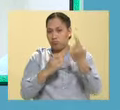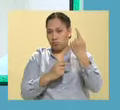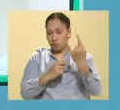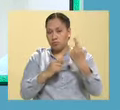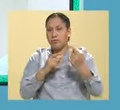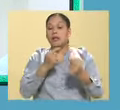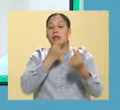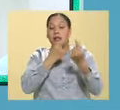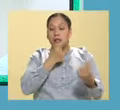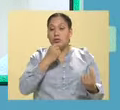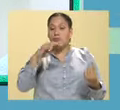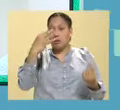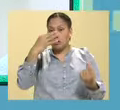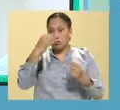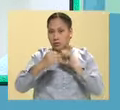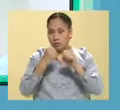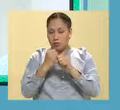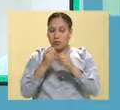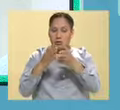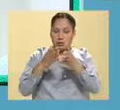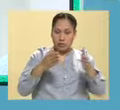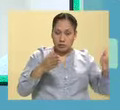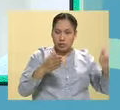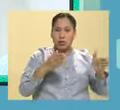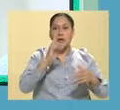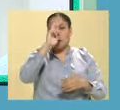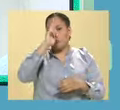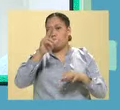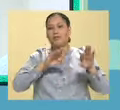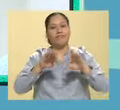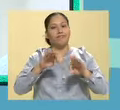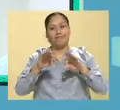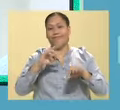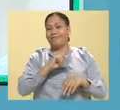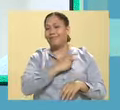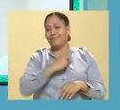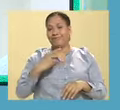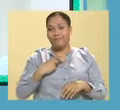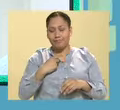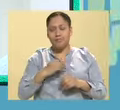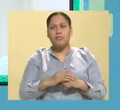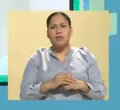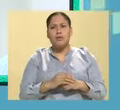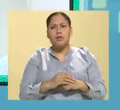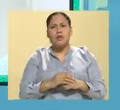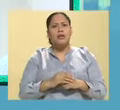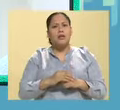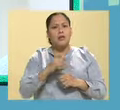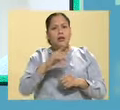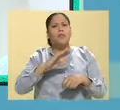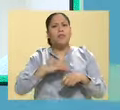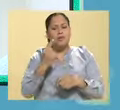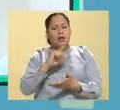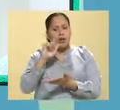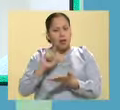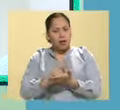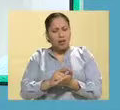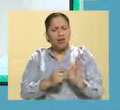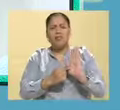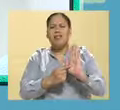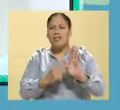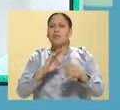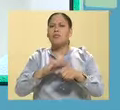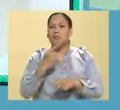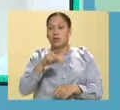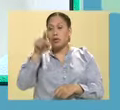Los menores de 14 años tienen prohibido trabajar. ¿Por qué es esta la intención de la ley? Para que